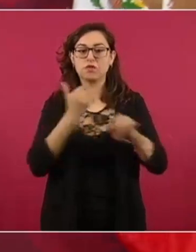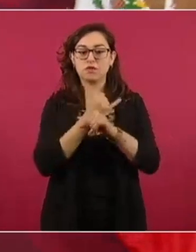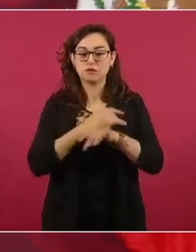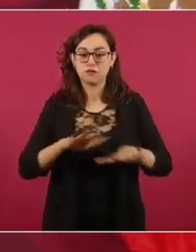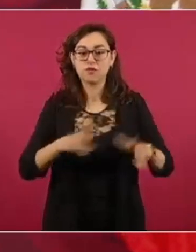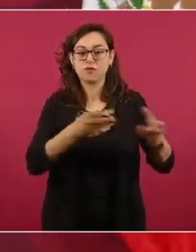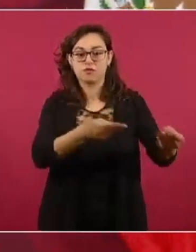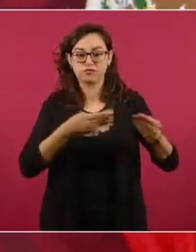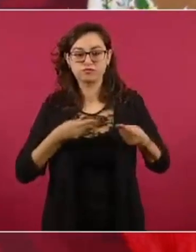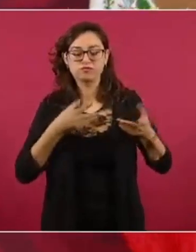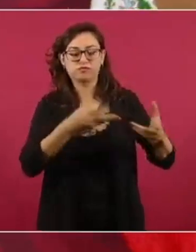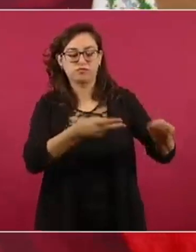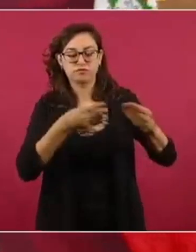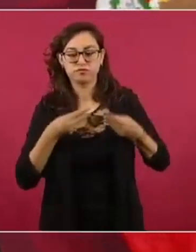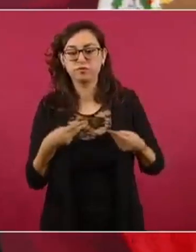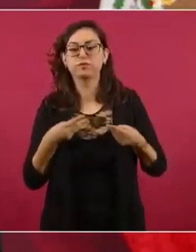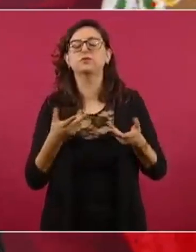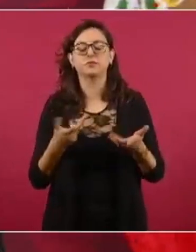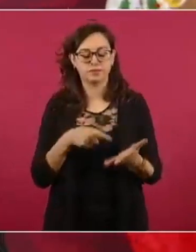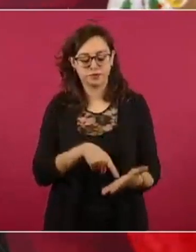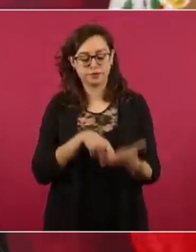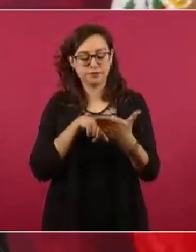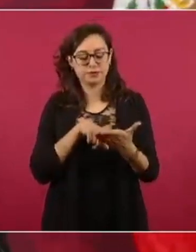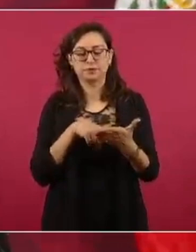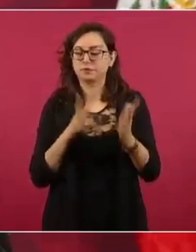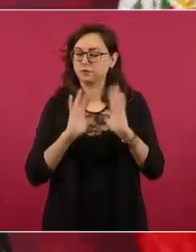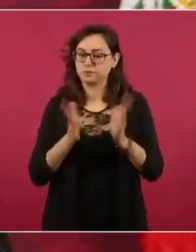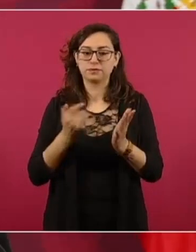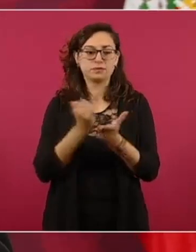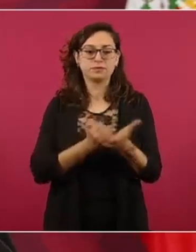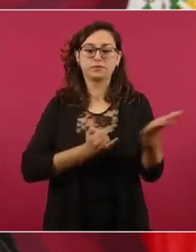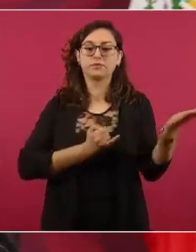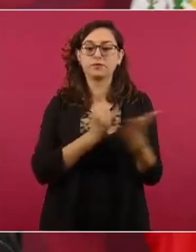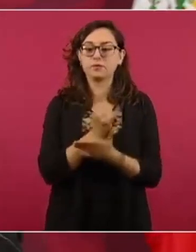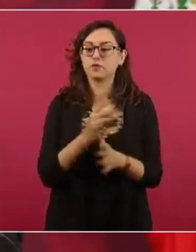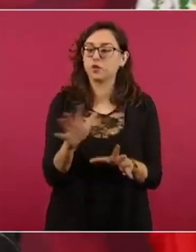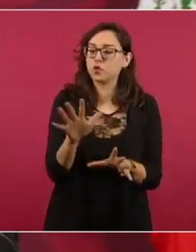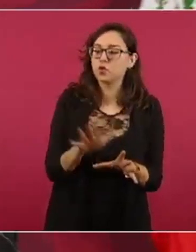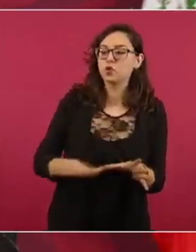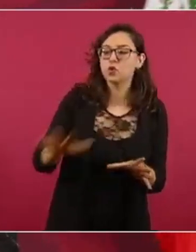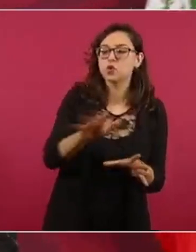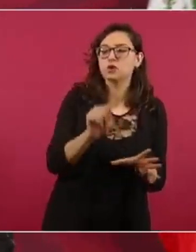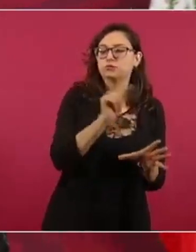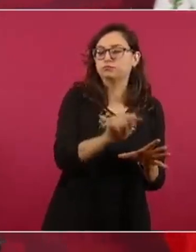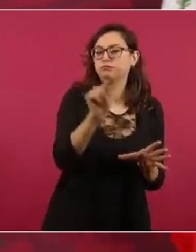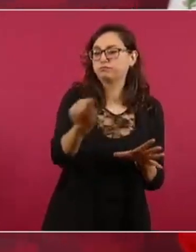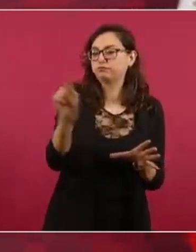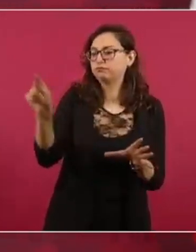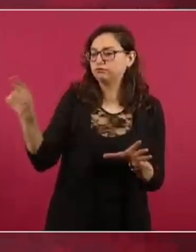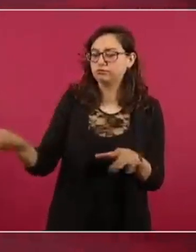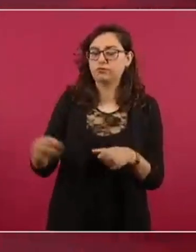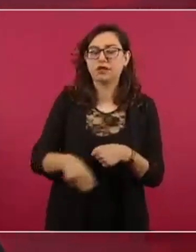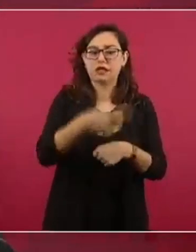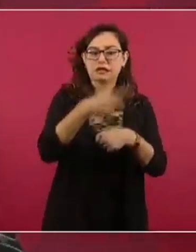de atender las zonas más afectadas, sobre todo lo que tiene que ver con